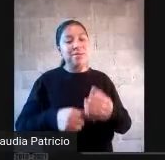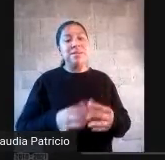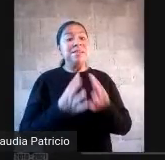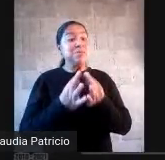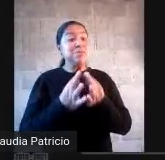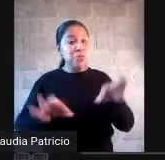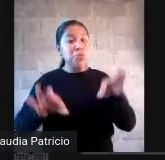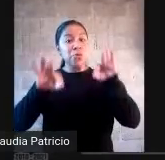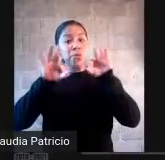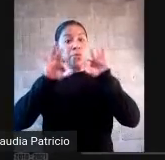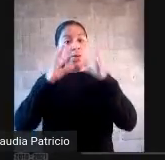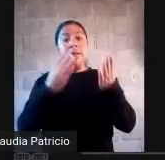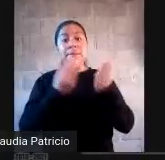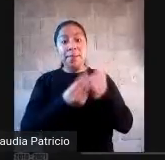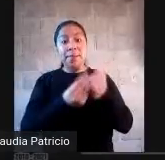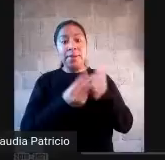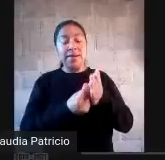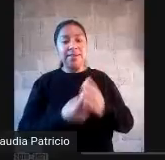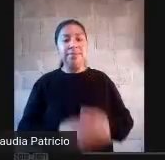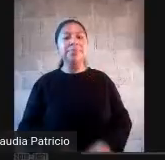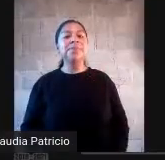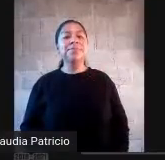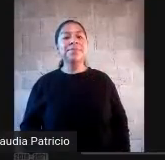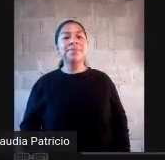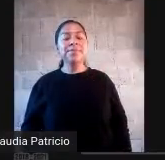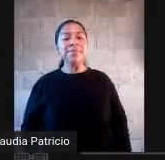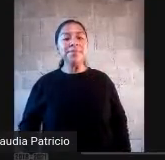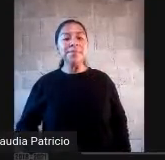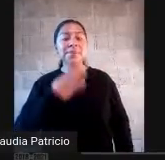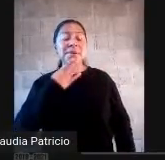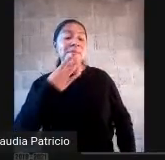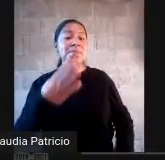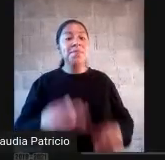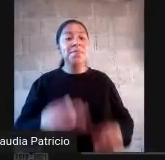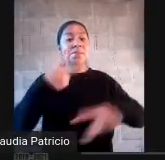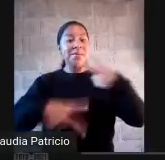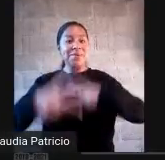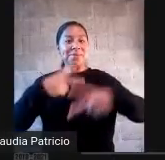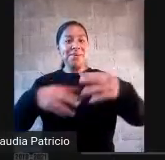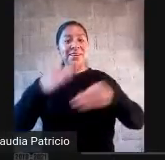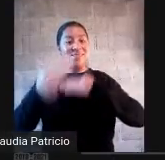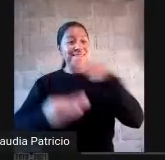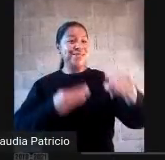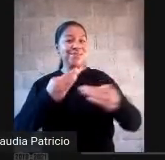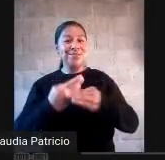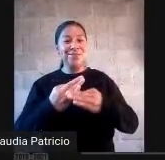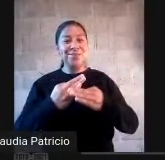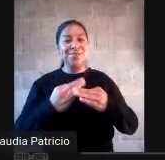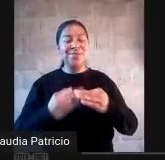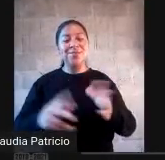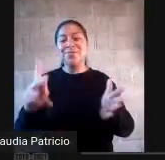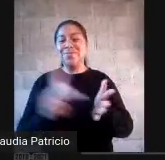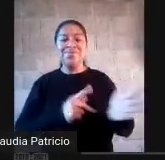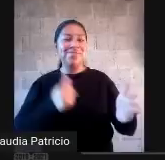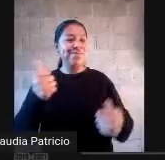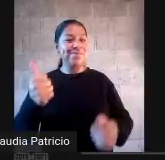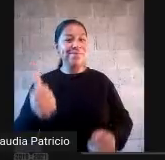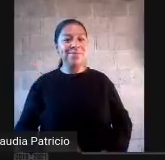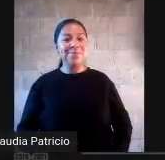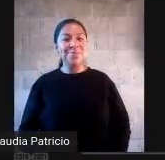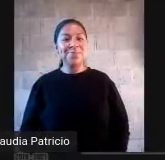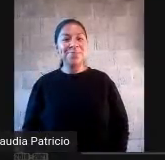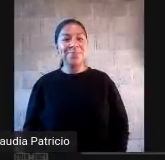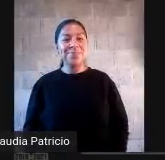vamos a continuar. Bienvenidos todos nuevamente. Ok, hay quien está entusiasmado, dispuestos. Qué bien, qué bien. Pues con ese